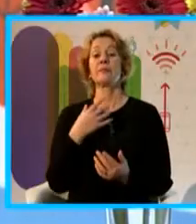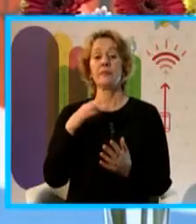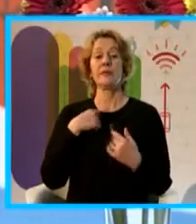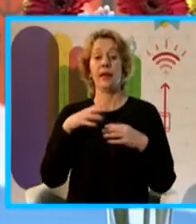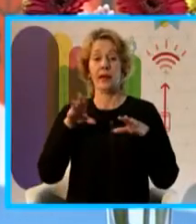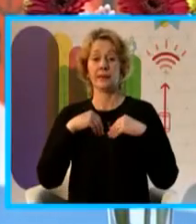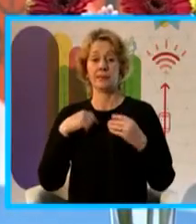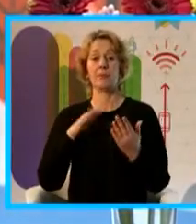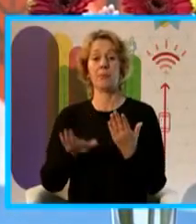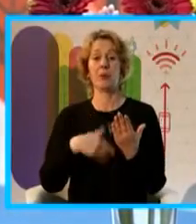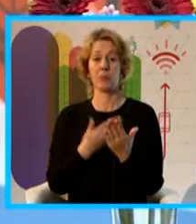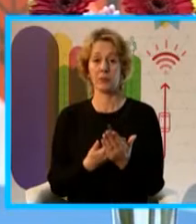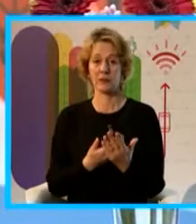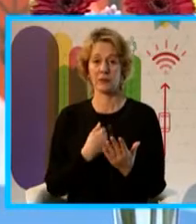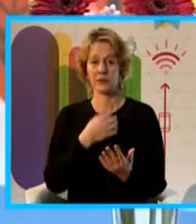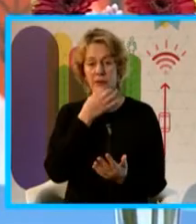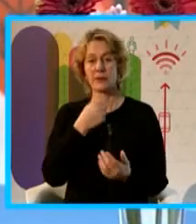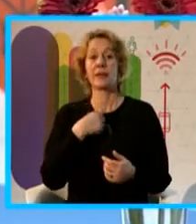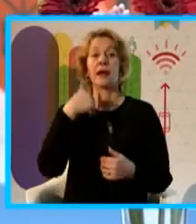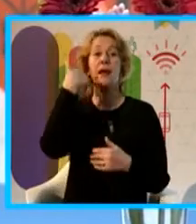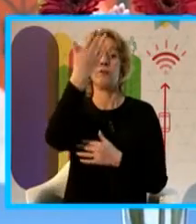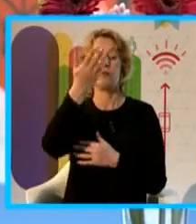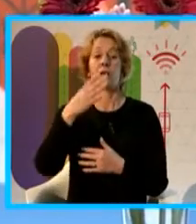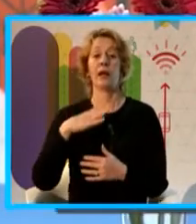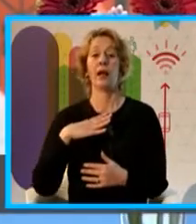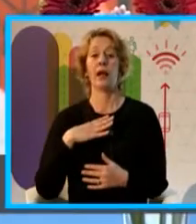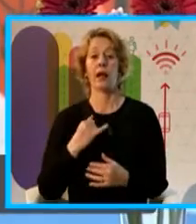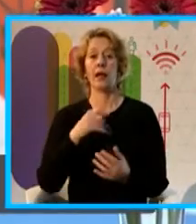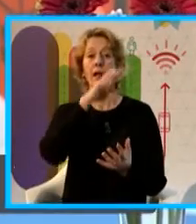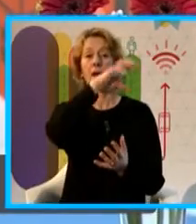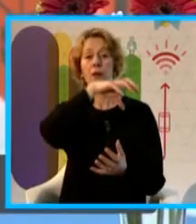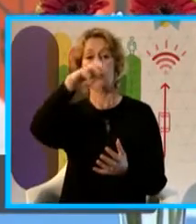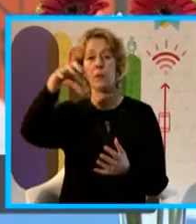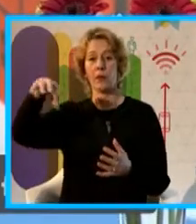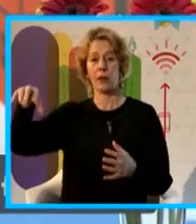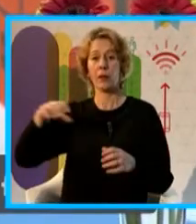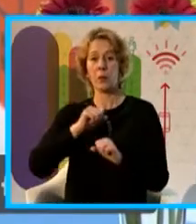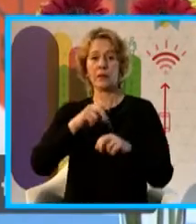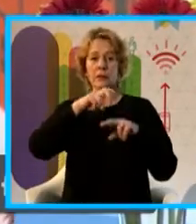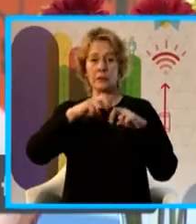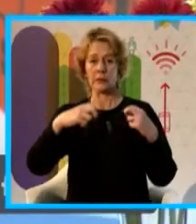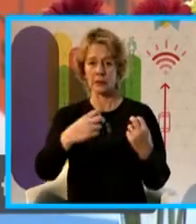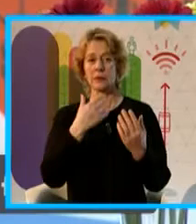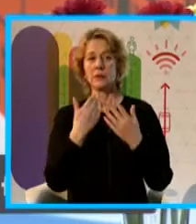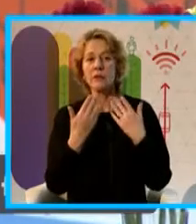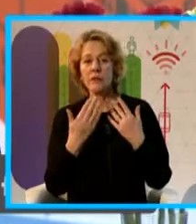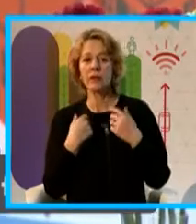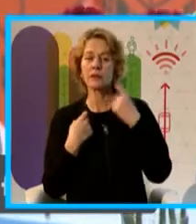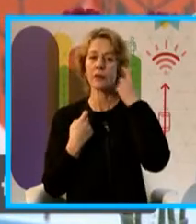señalarles que afuera en el hall están armados lugares para poder conversar. La idea es